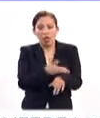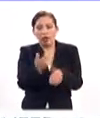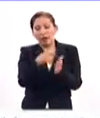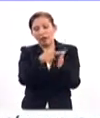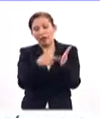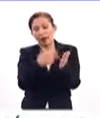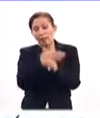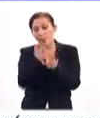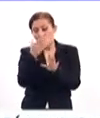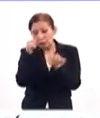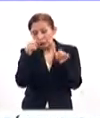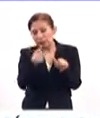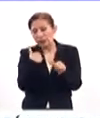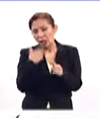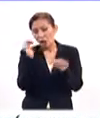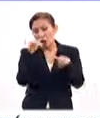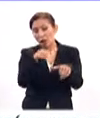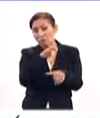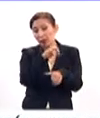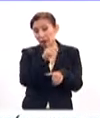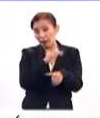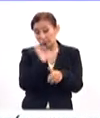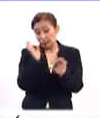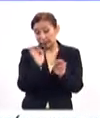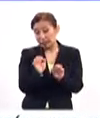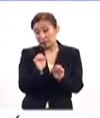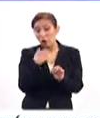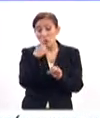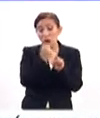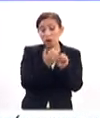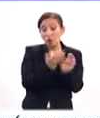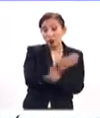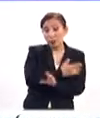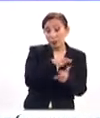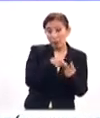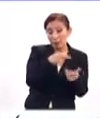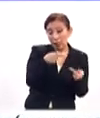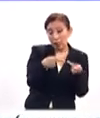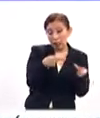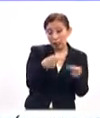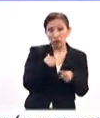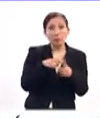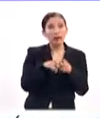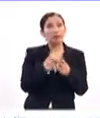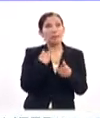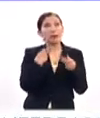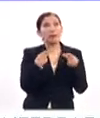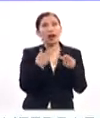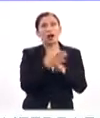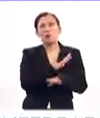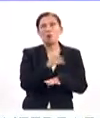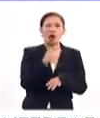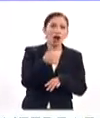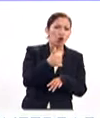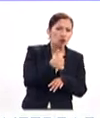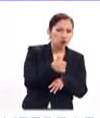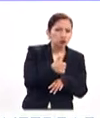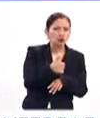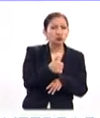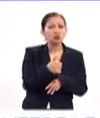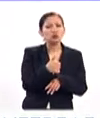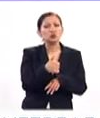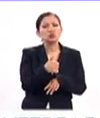Tienes que estar muy seguro que quieres aplicar a la beca porque tienes que empezar un año antes. Entonces, por ejemplo, yo empecé a prepararme por ahí de agosto